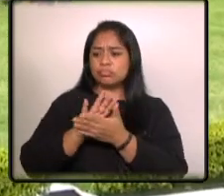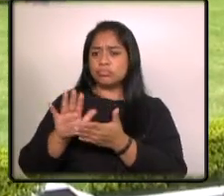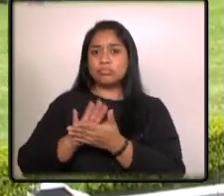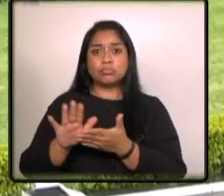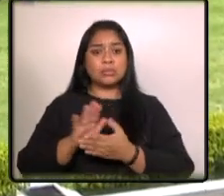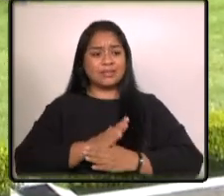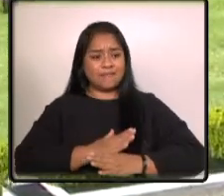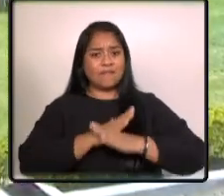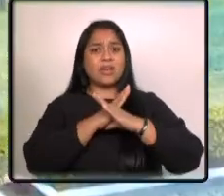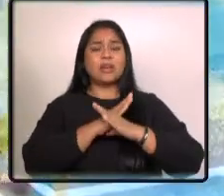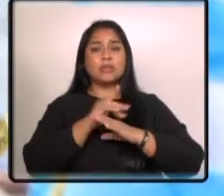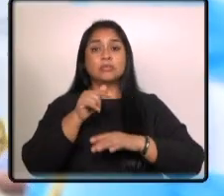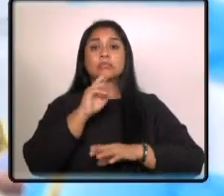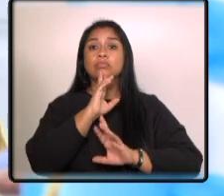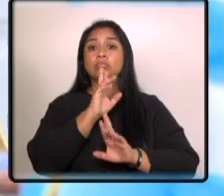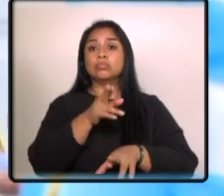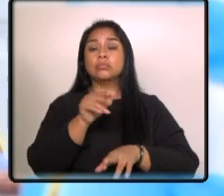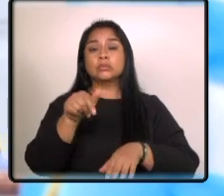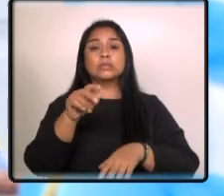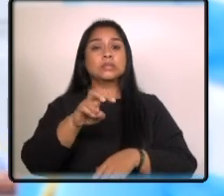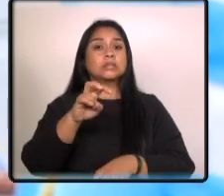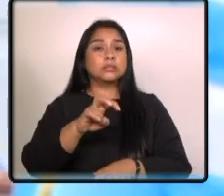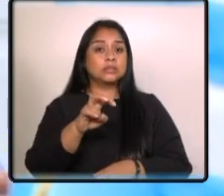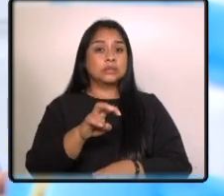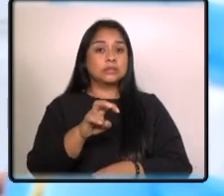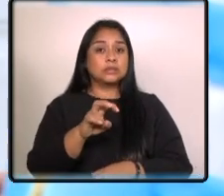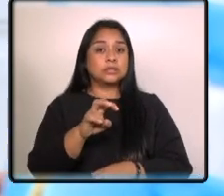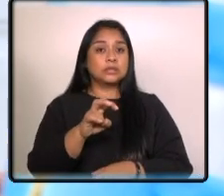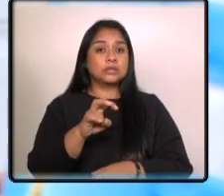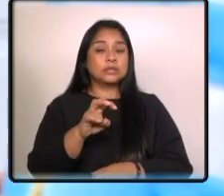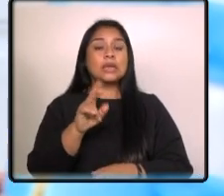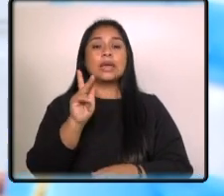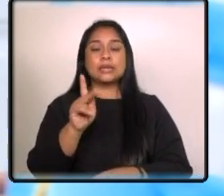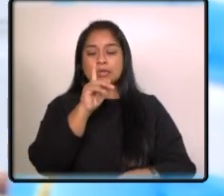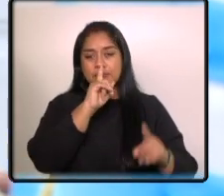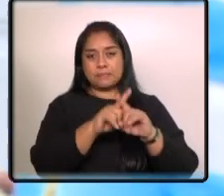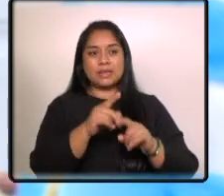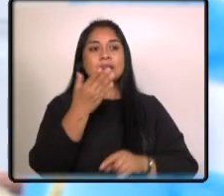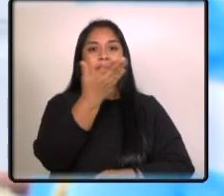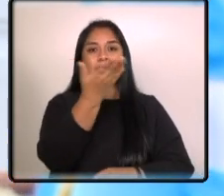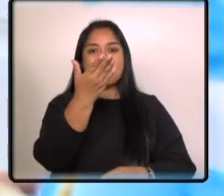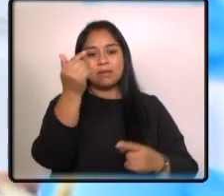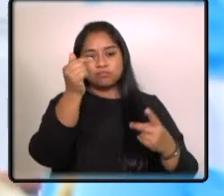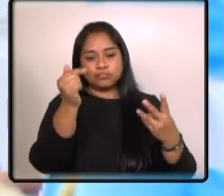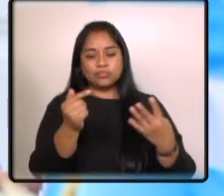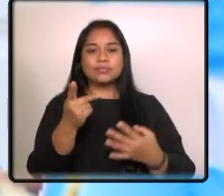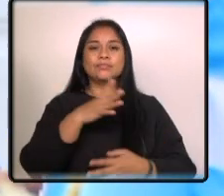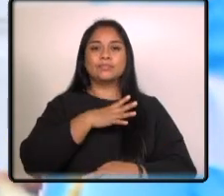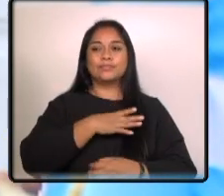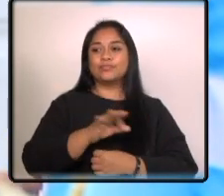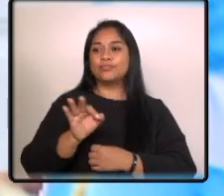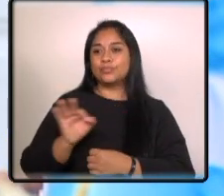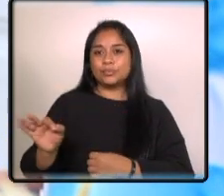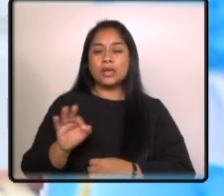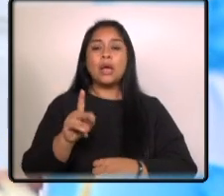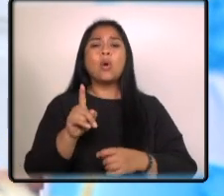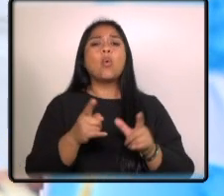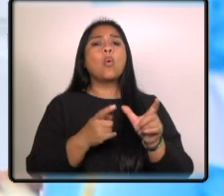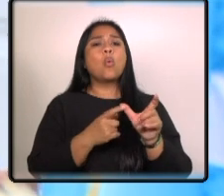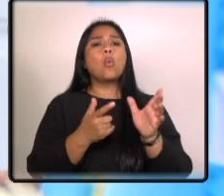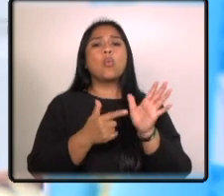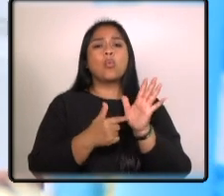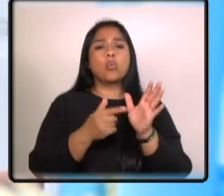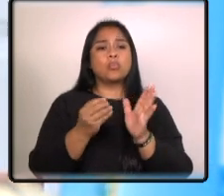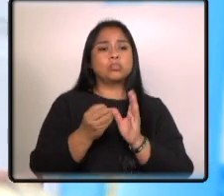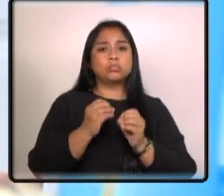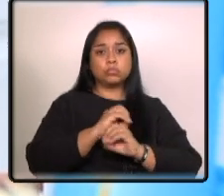defensa responda a las necesidades y demandas de la población por medio de instrumentos